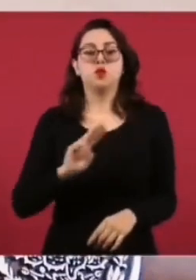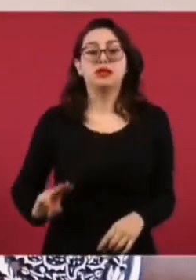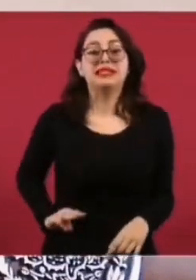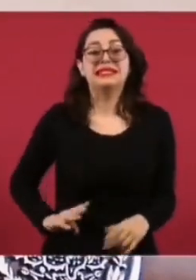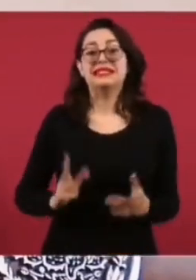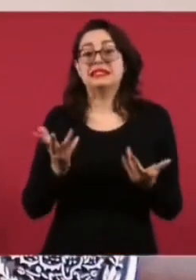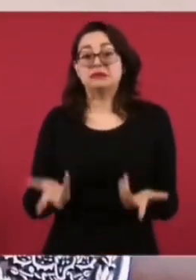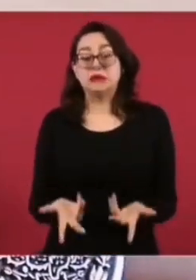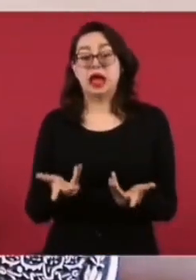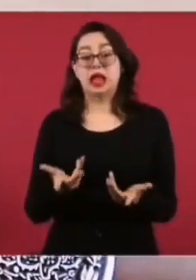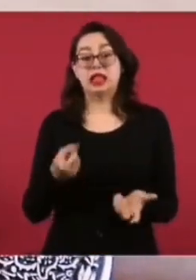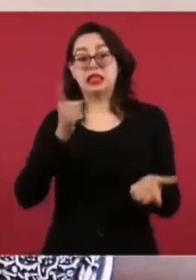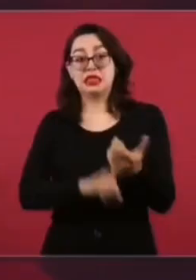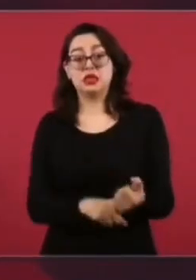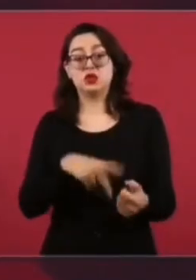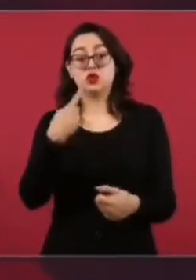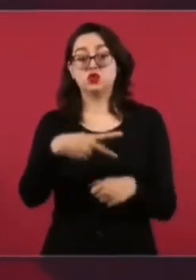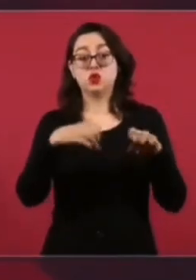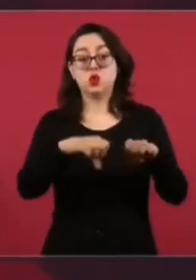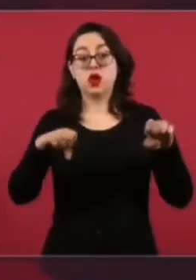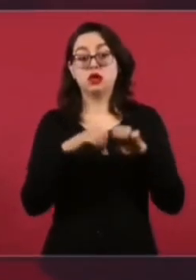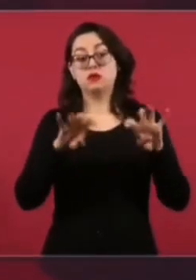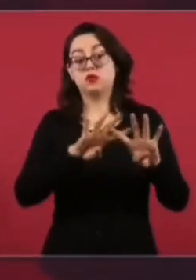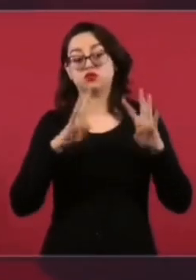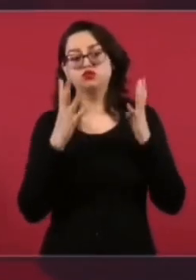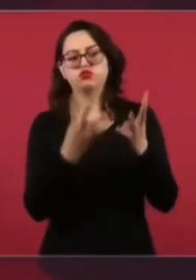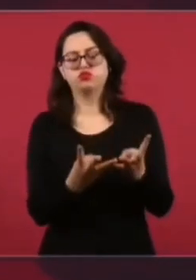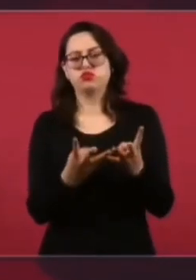al cabildo de un ayuntamiento.